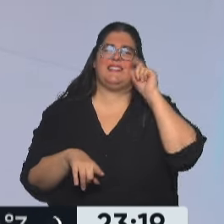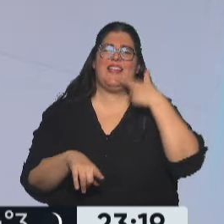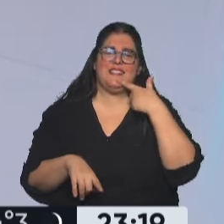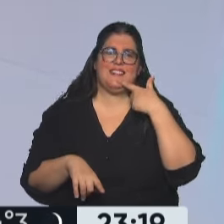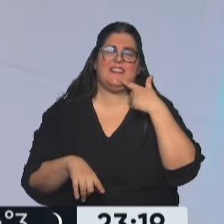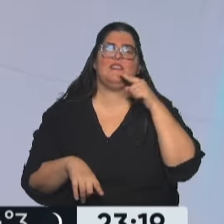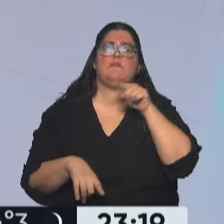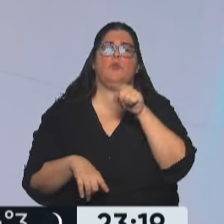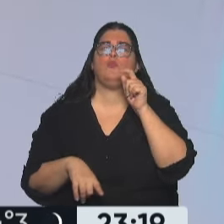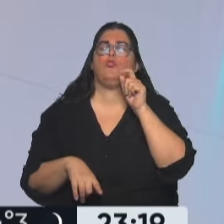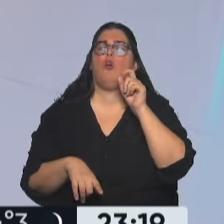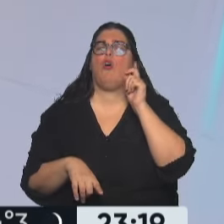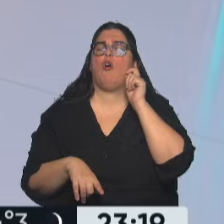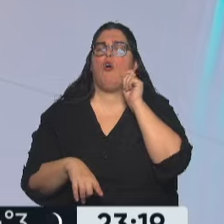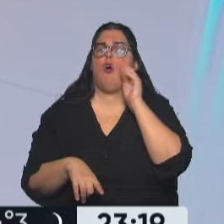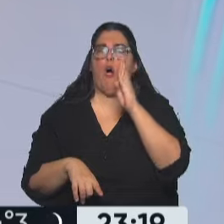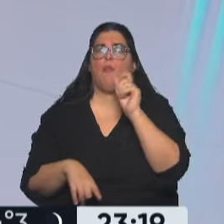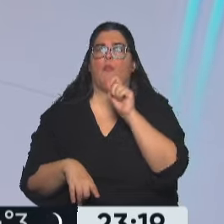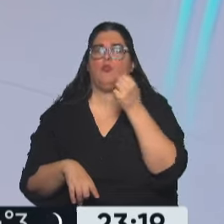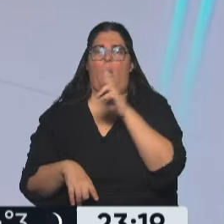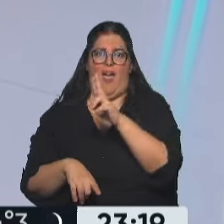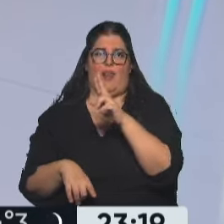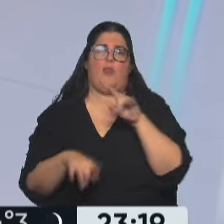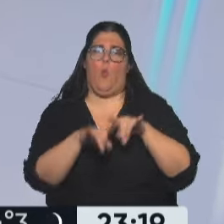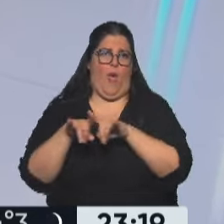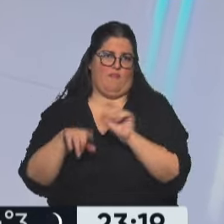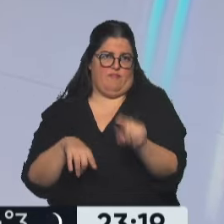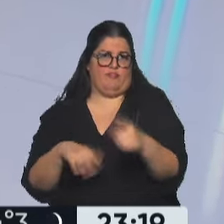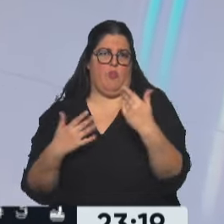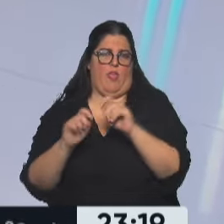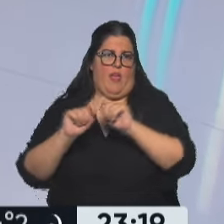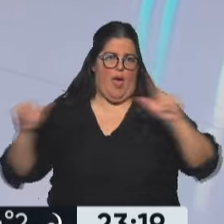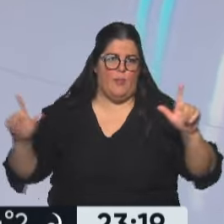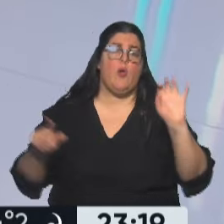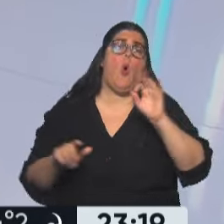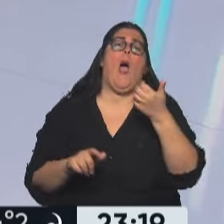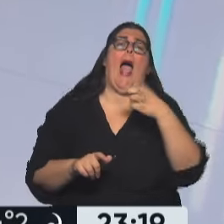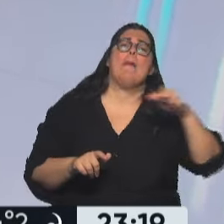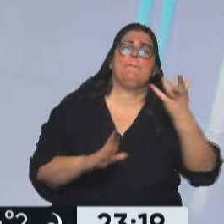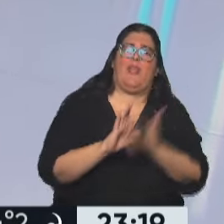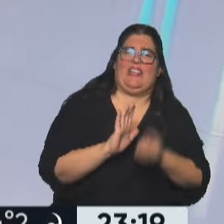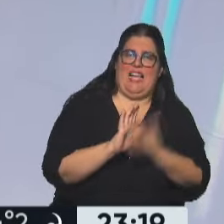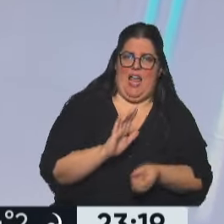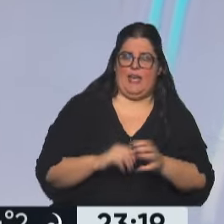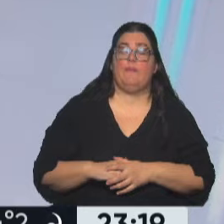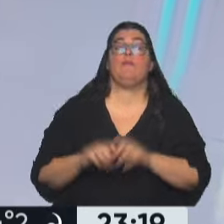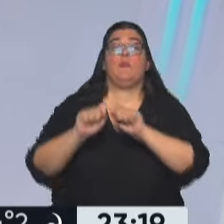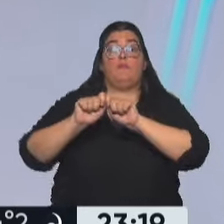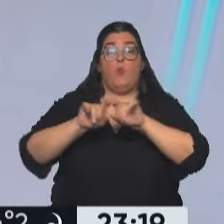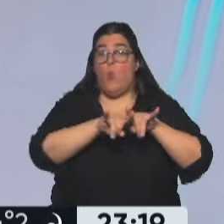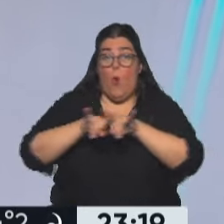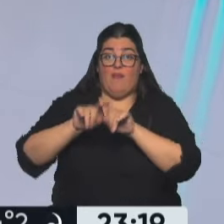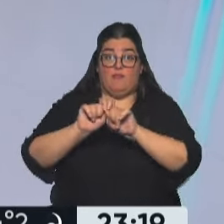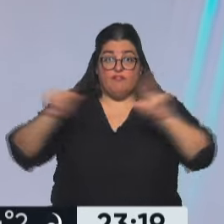.anses.gov.ar o descargando la aplicación. Una vez adentro de la página